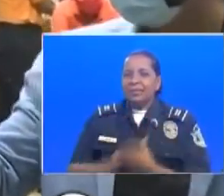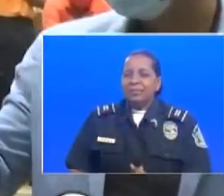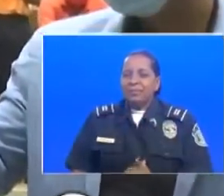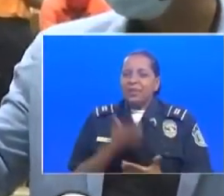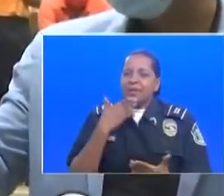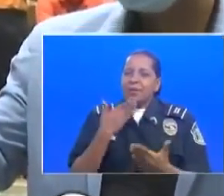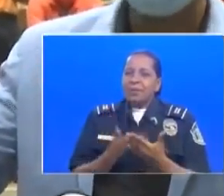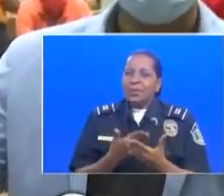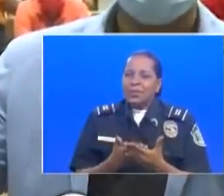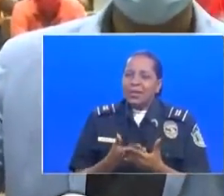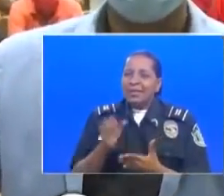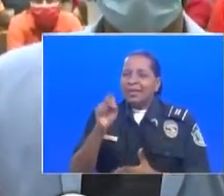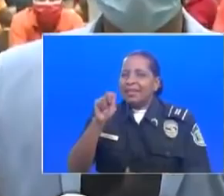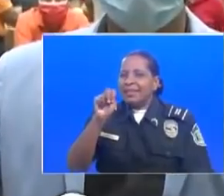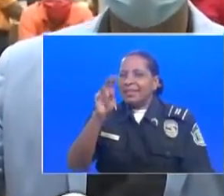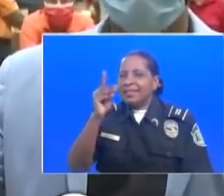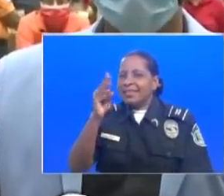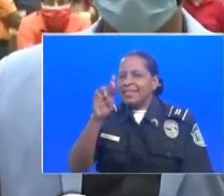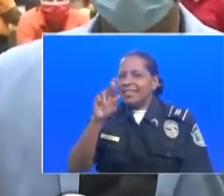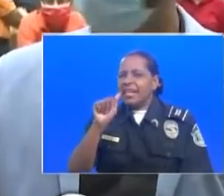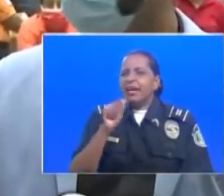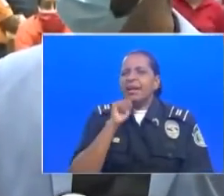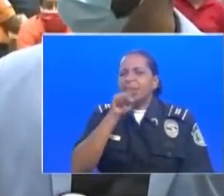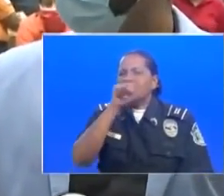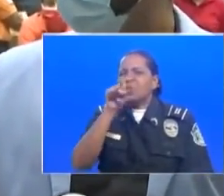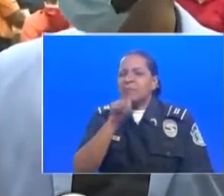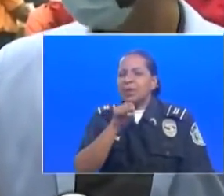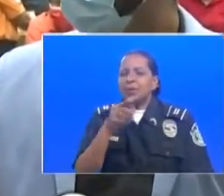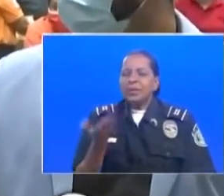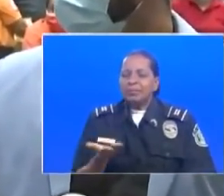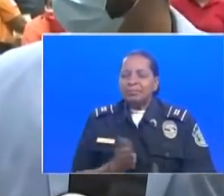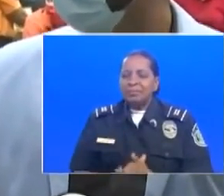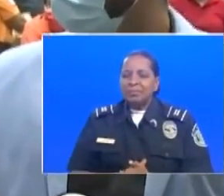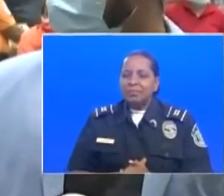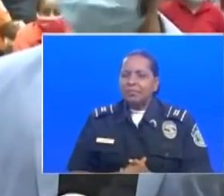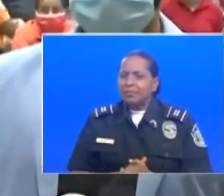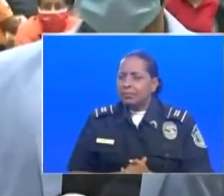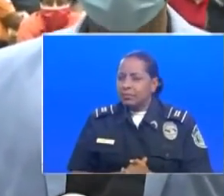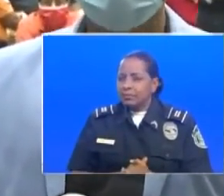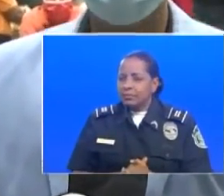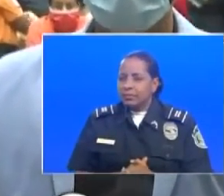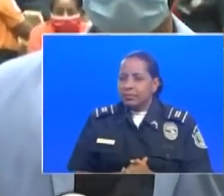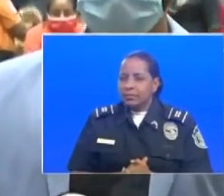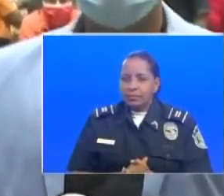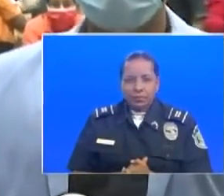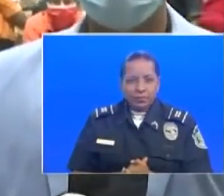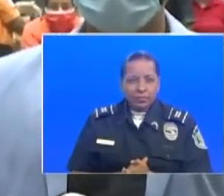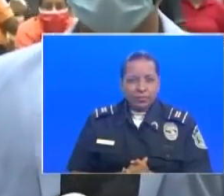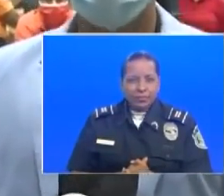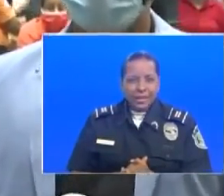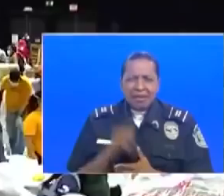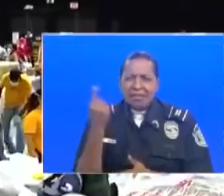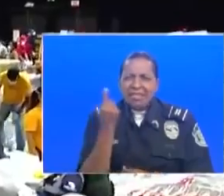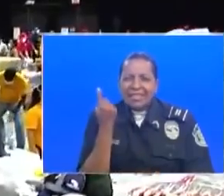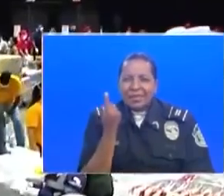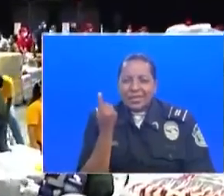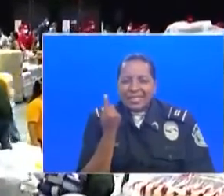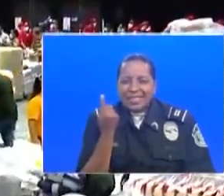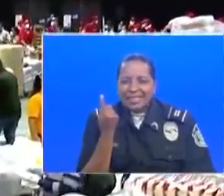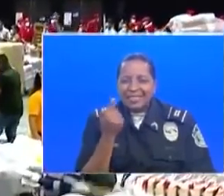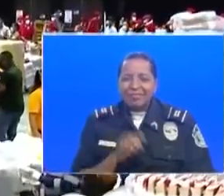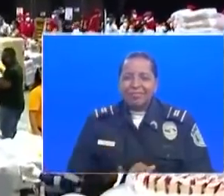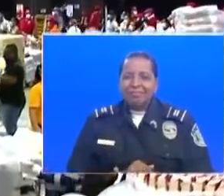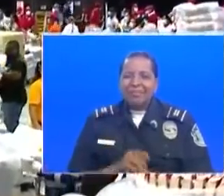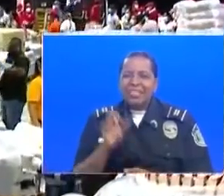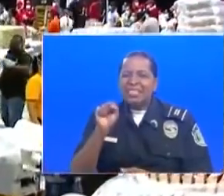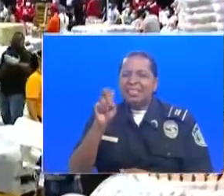Buenas, señorita Sandra. La pregunta para ustedes, mi parte, sería... ¡No, mano! ¡Señorita! Ahí está, ahí está.